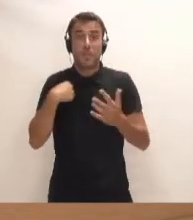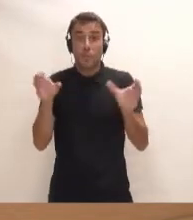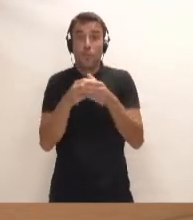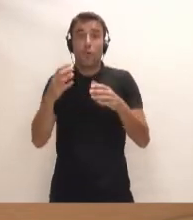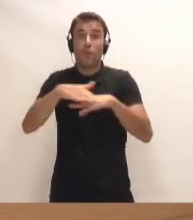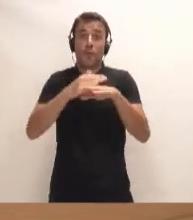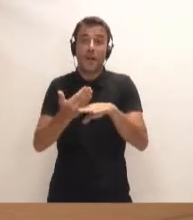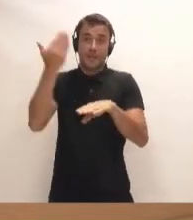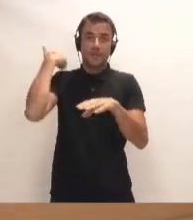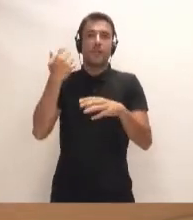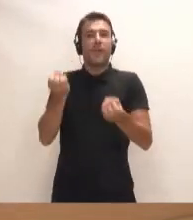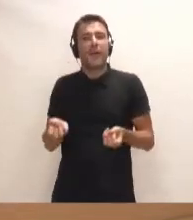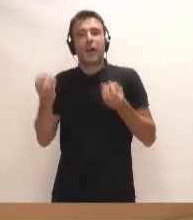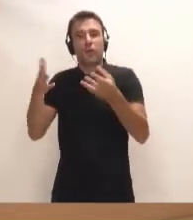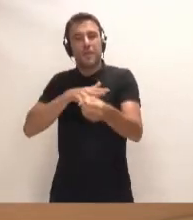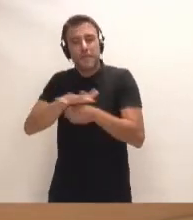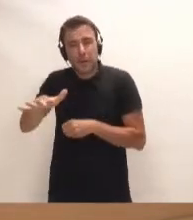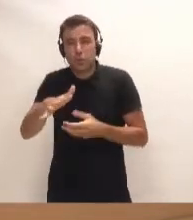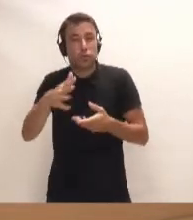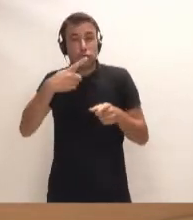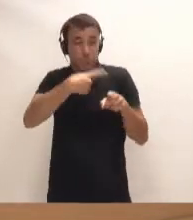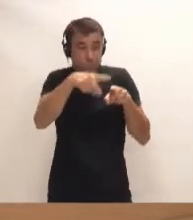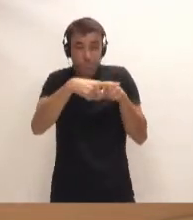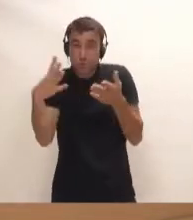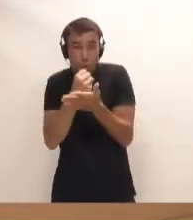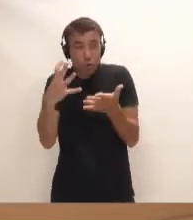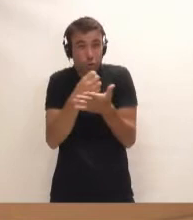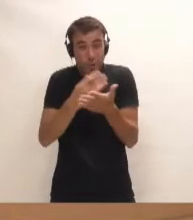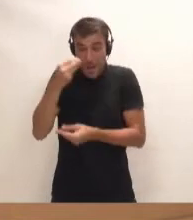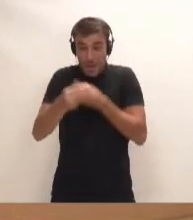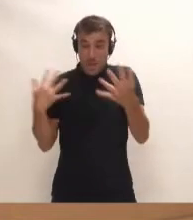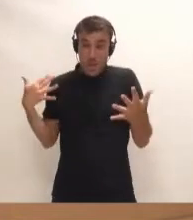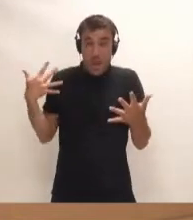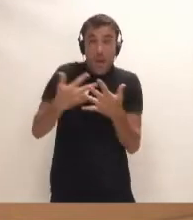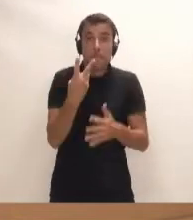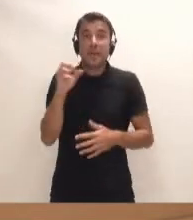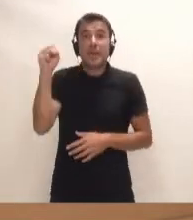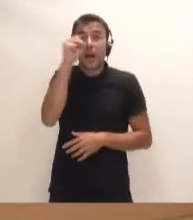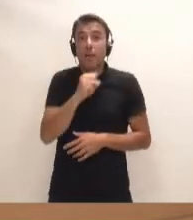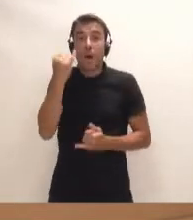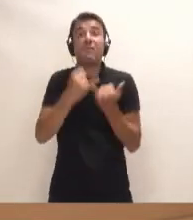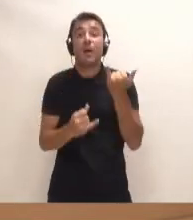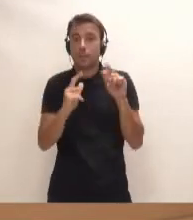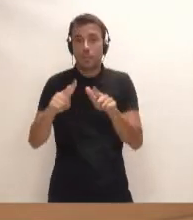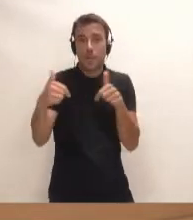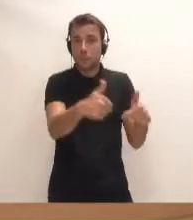declaraciones de impacto, todo, todo absolutamente lo que se ha hecho en estos últimos 20 años se ha ido a la basura.